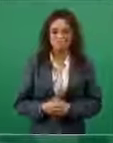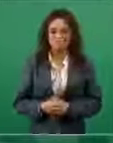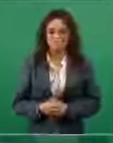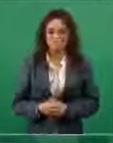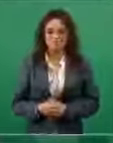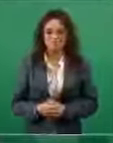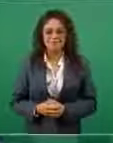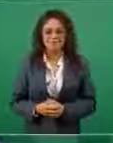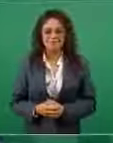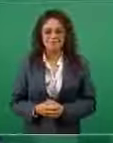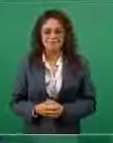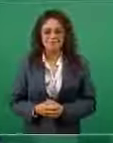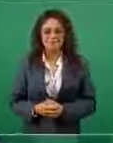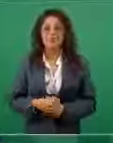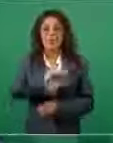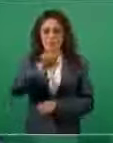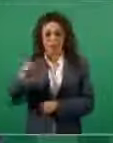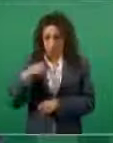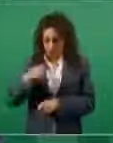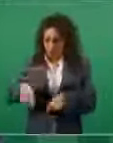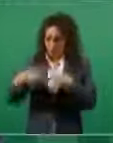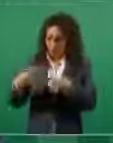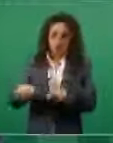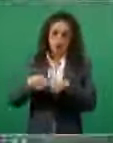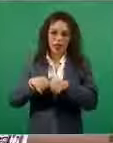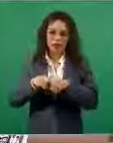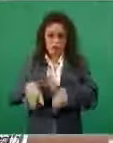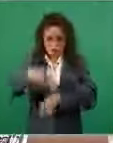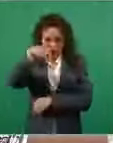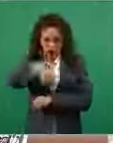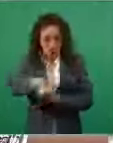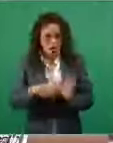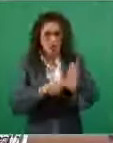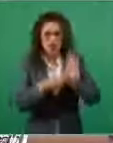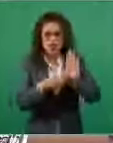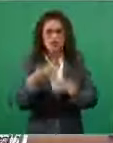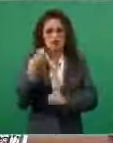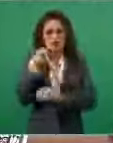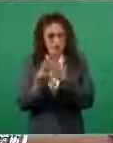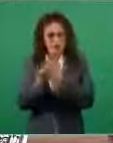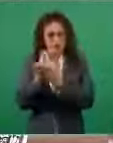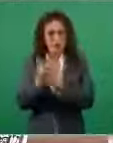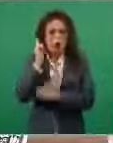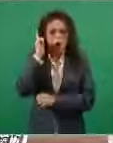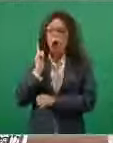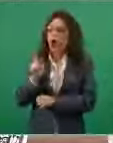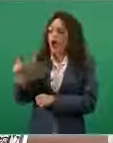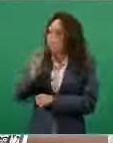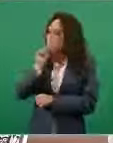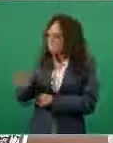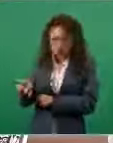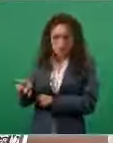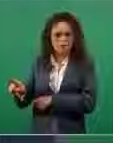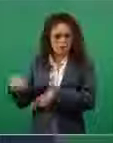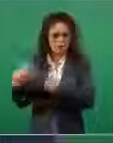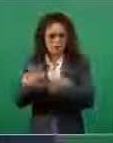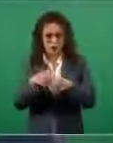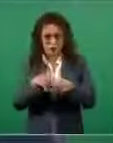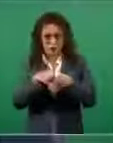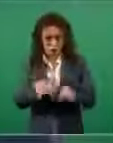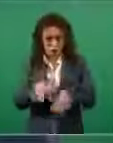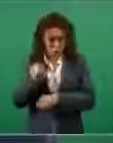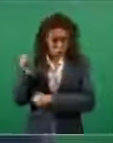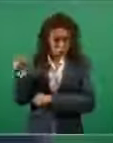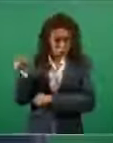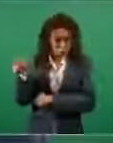Y se va a informar aquí. Y ojalá y lo hagan ellos, los